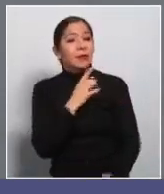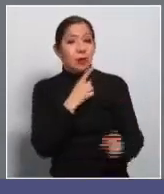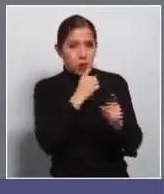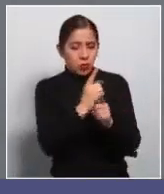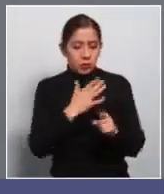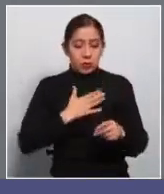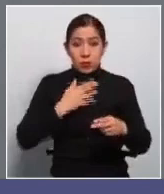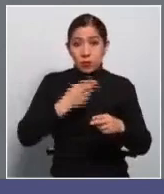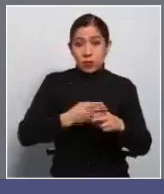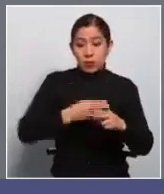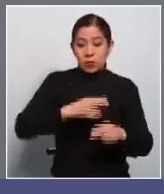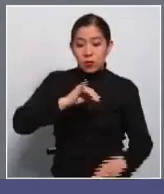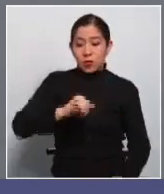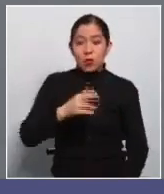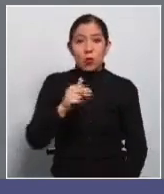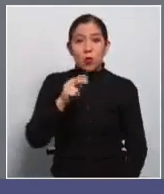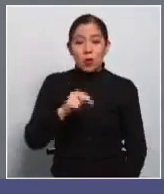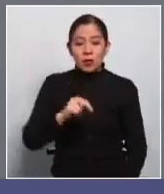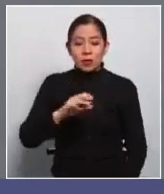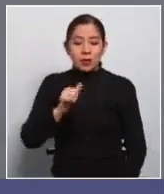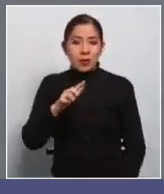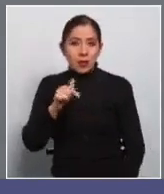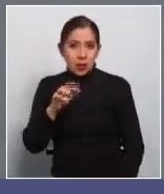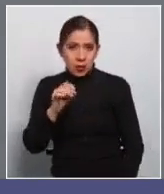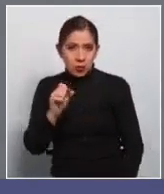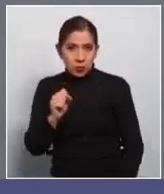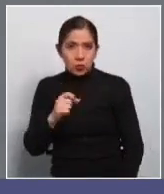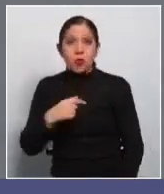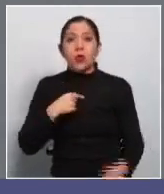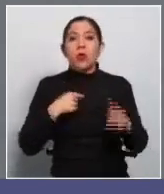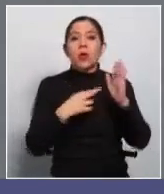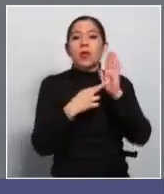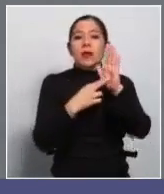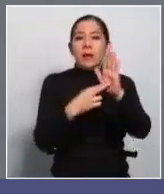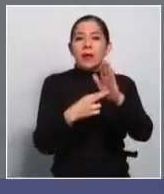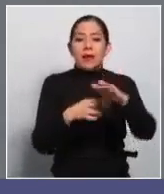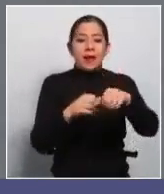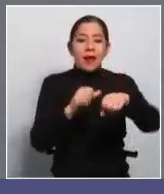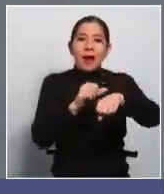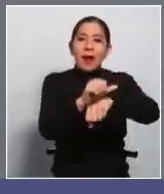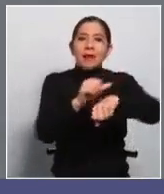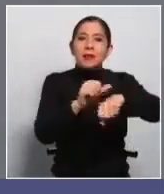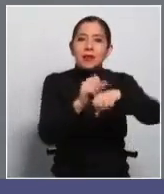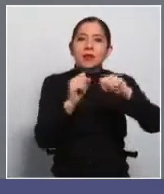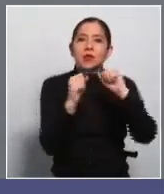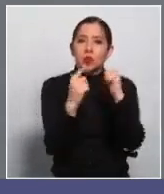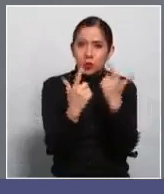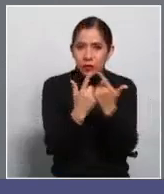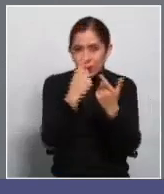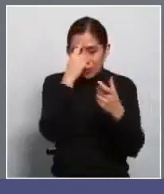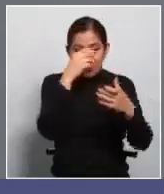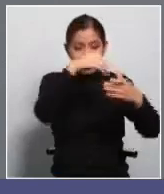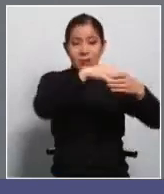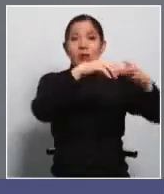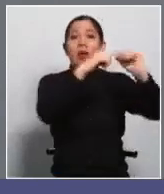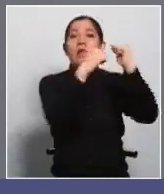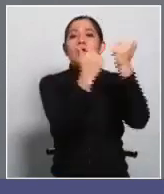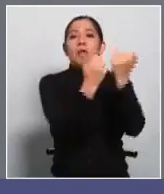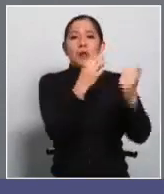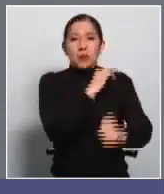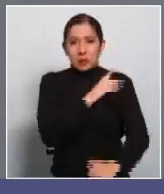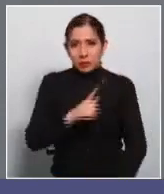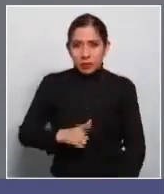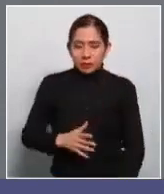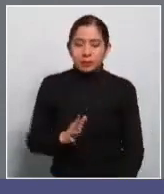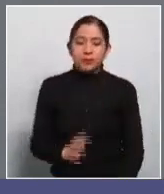es Juan Carlos Paz Álvarez, yo represento en la cartera de asistencia social para el Sindicato Municipal. Nosotros